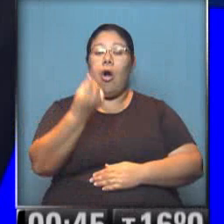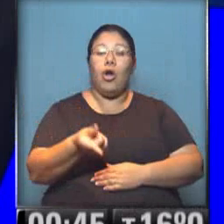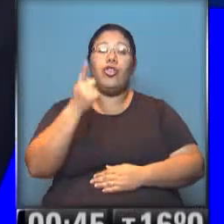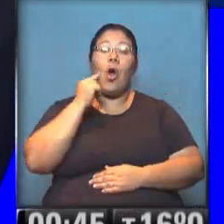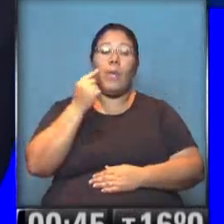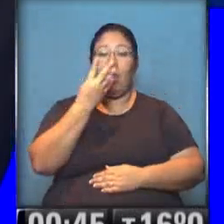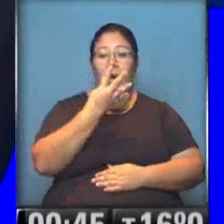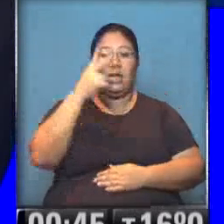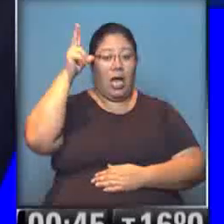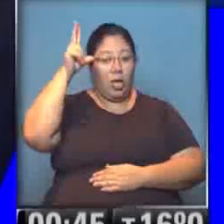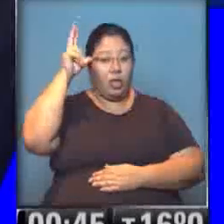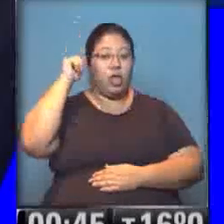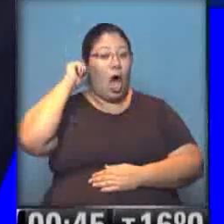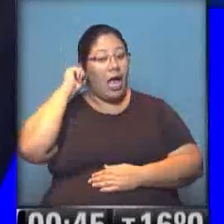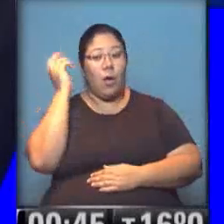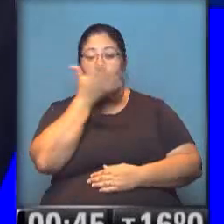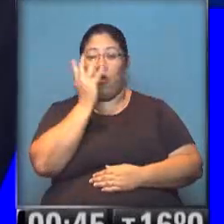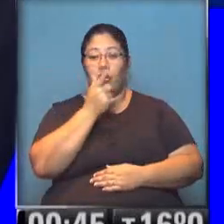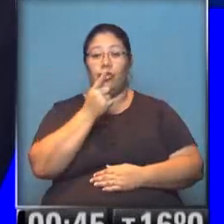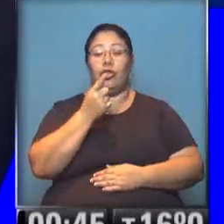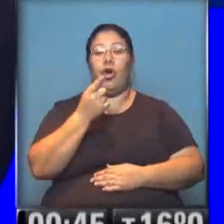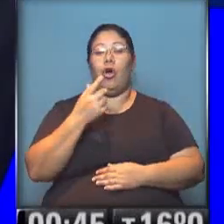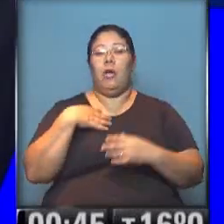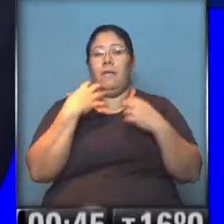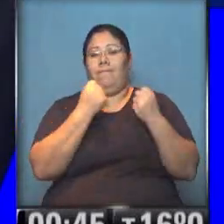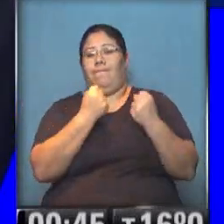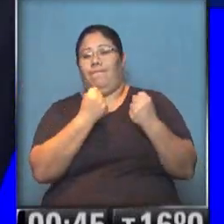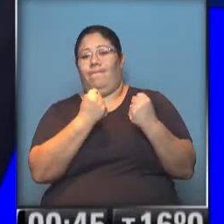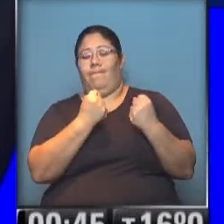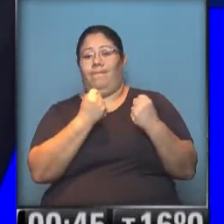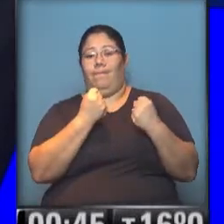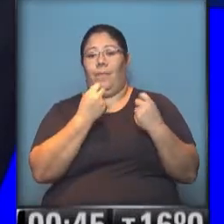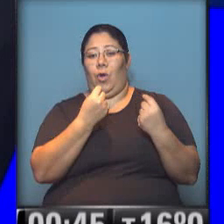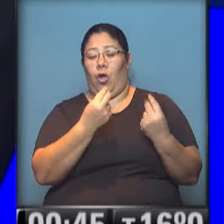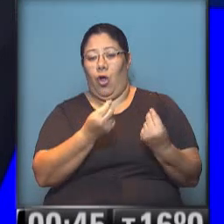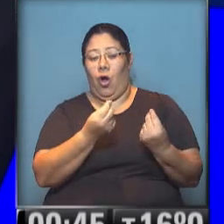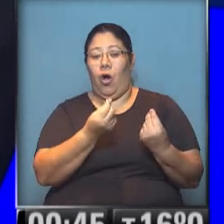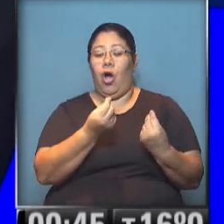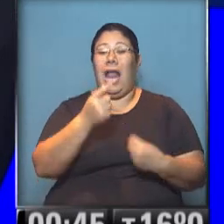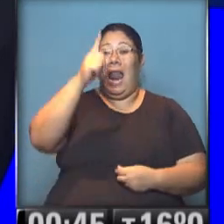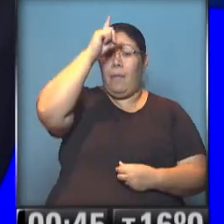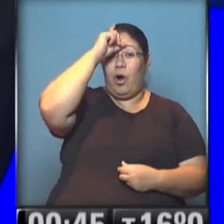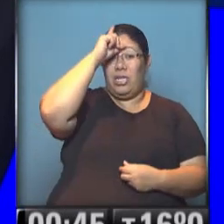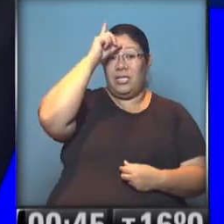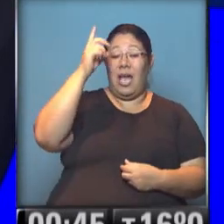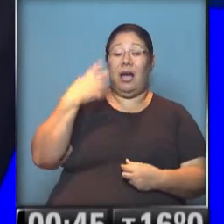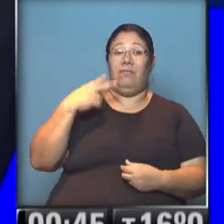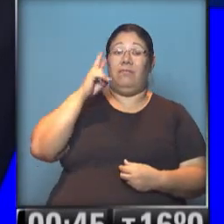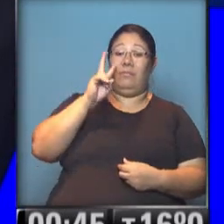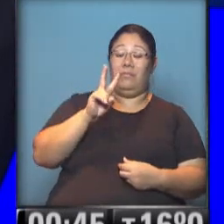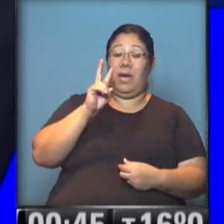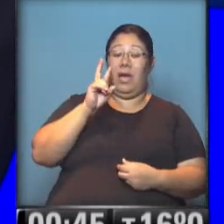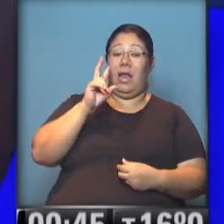resiste muy levemente a ser detenido y los policías lo empiezan a ahorcar. Podemos ver, si les parece,